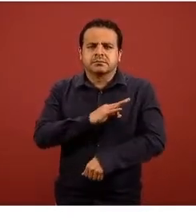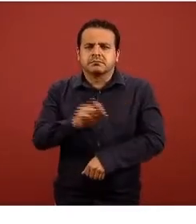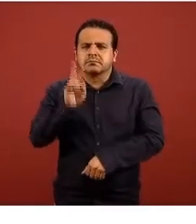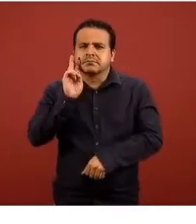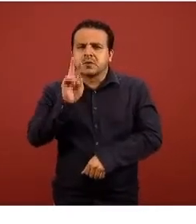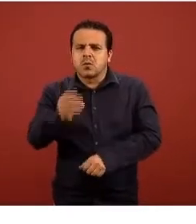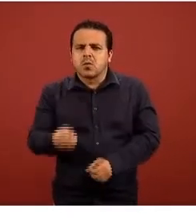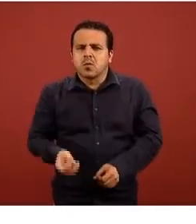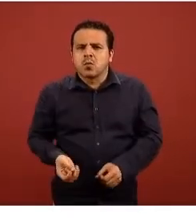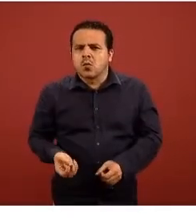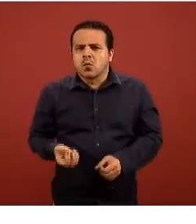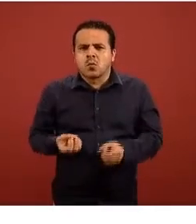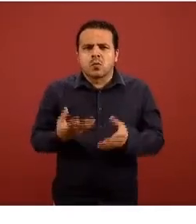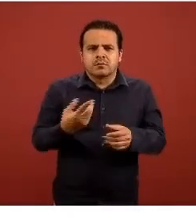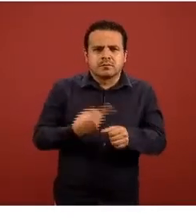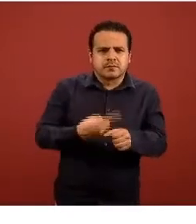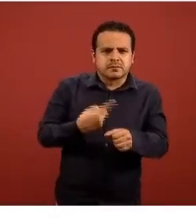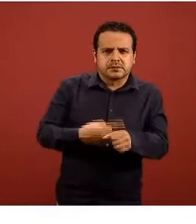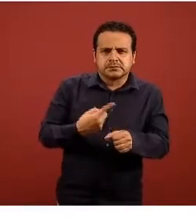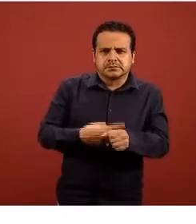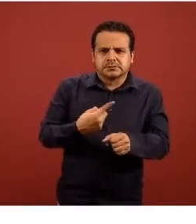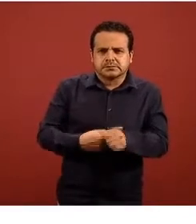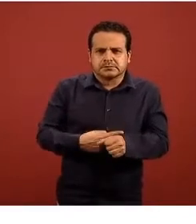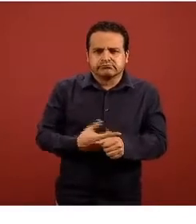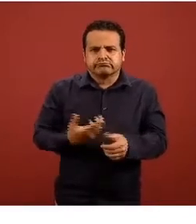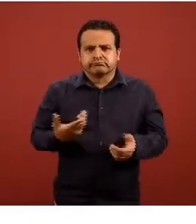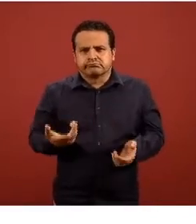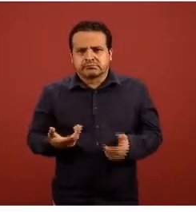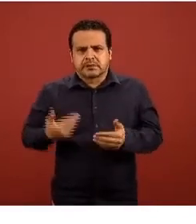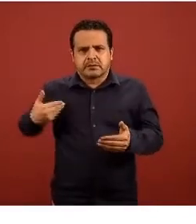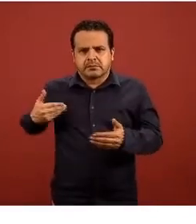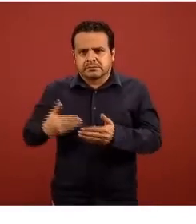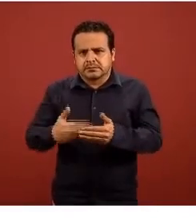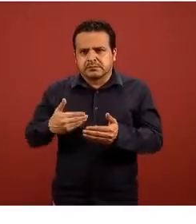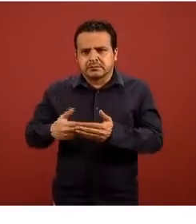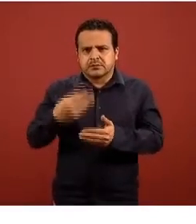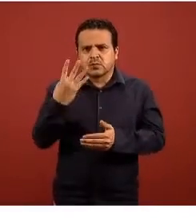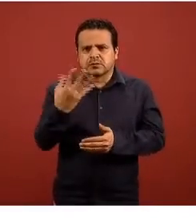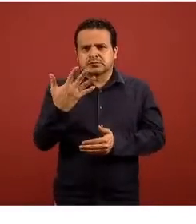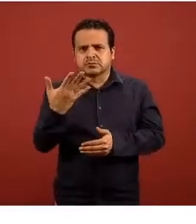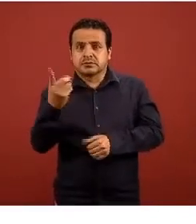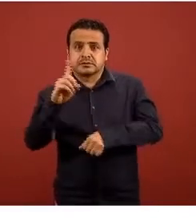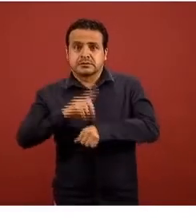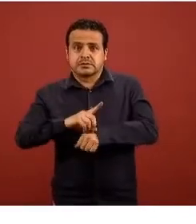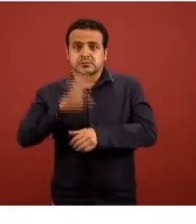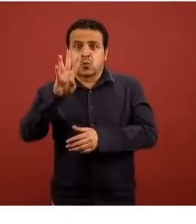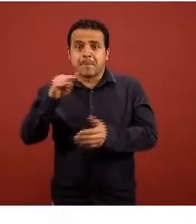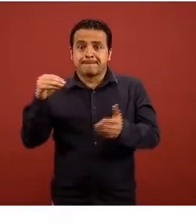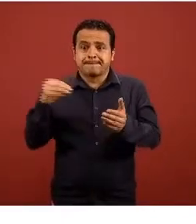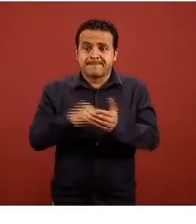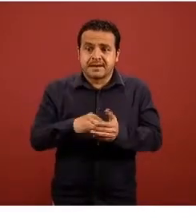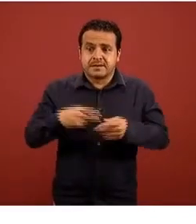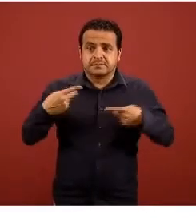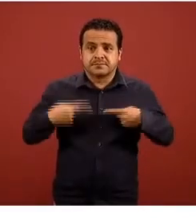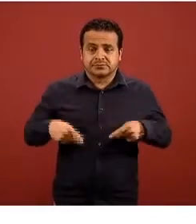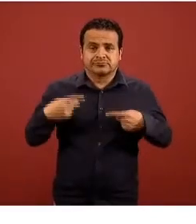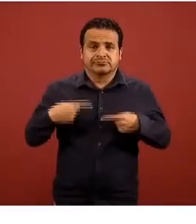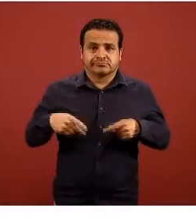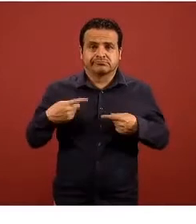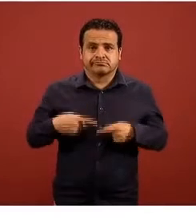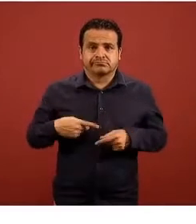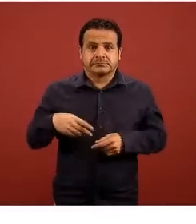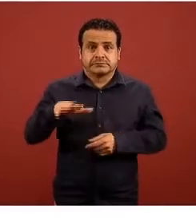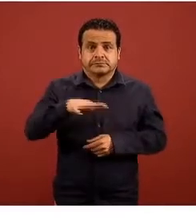prácticamente los últimos 4 o 5 días han estado alrededor de 4 mil personas que en su momento han sido